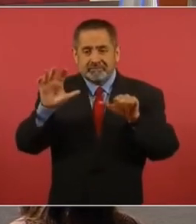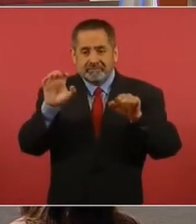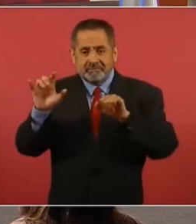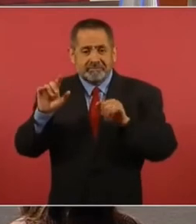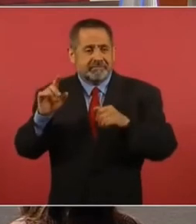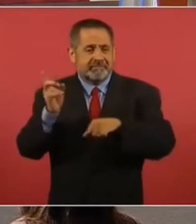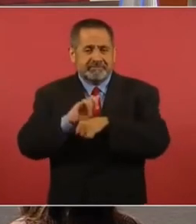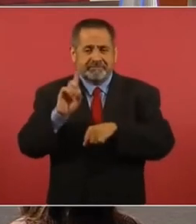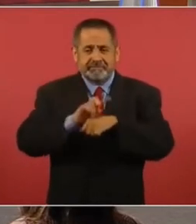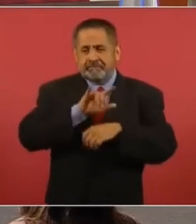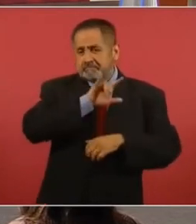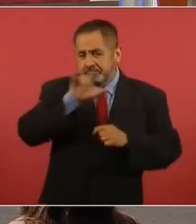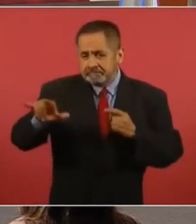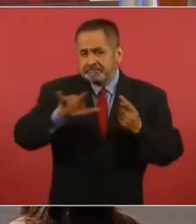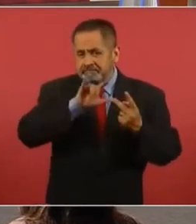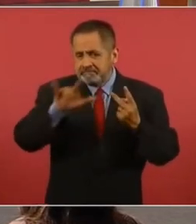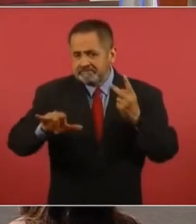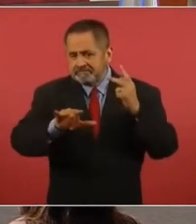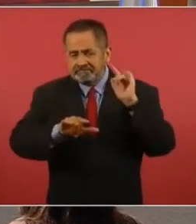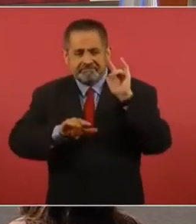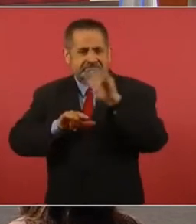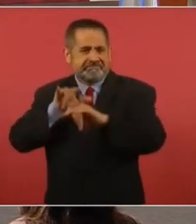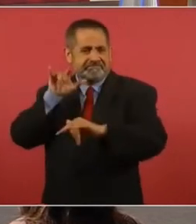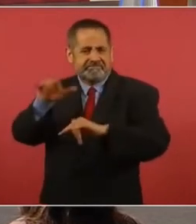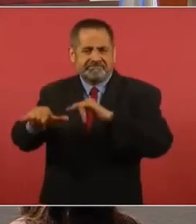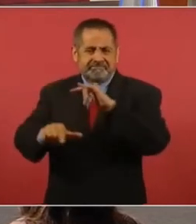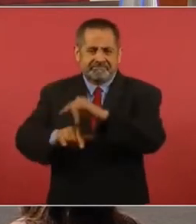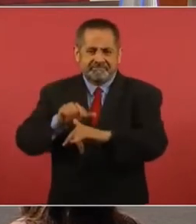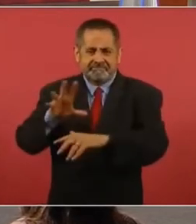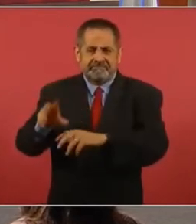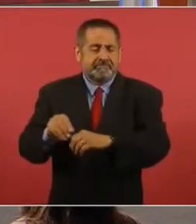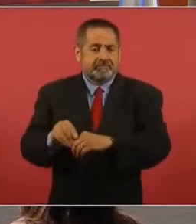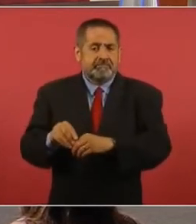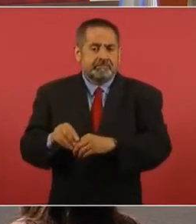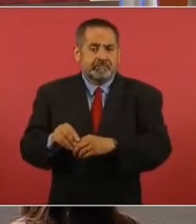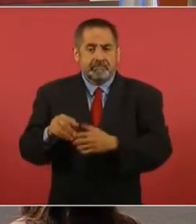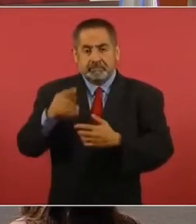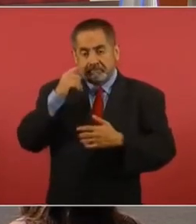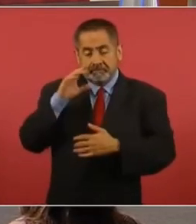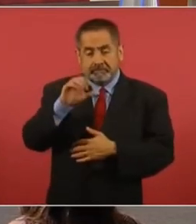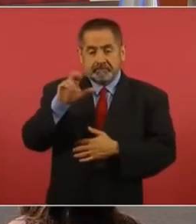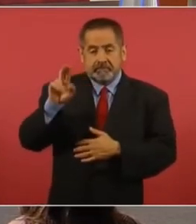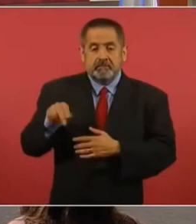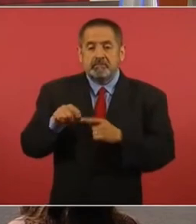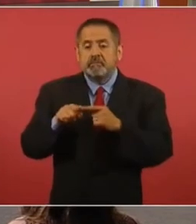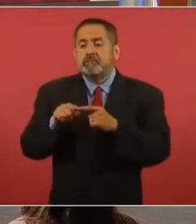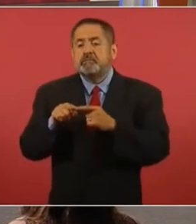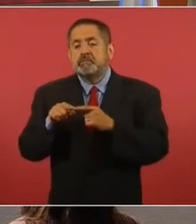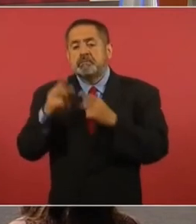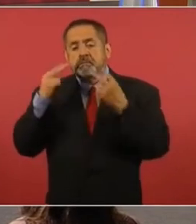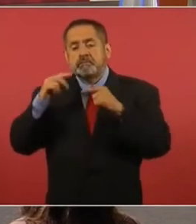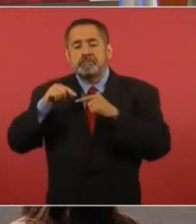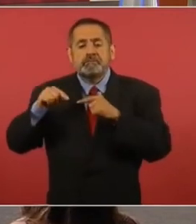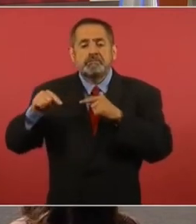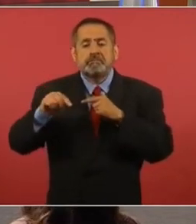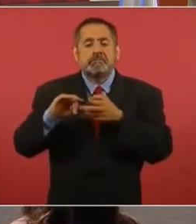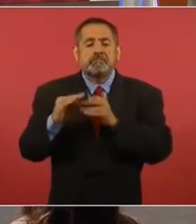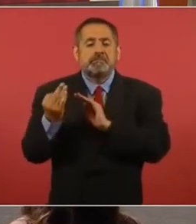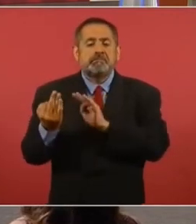Pero se quedan de Cancún cuando mucho hasta acá, hasta Tulum.